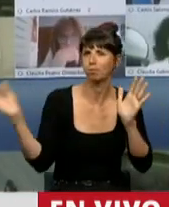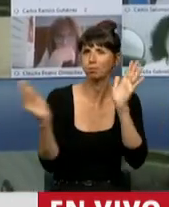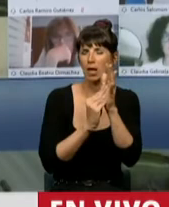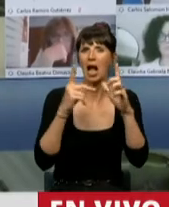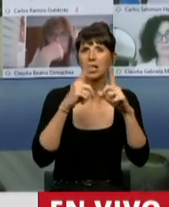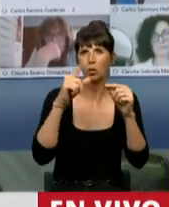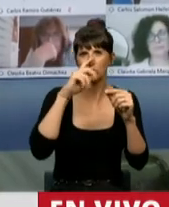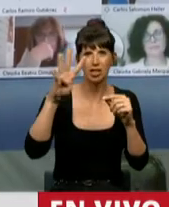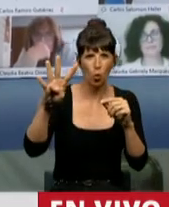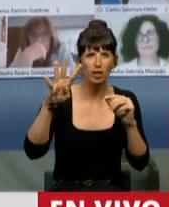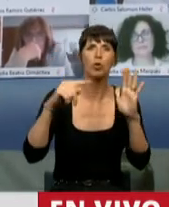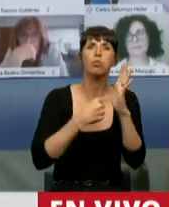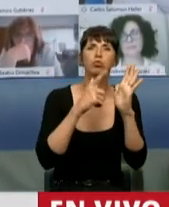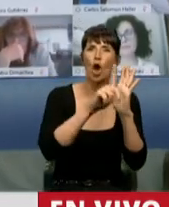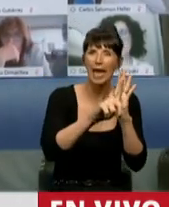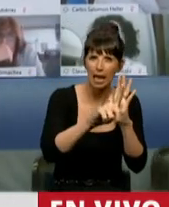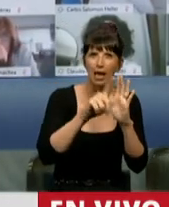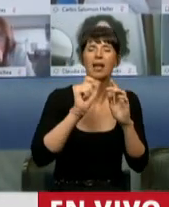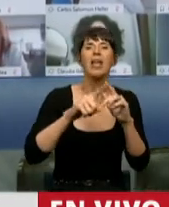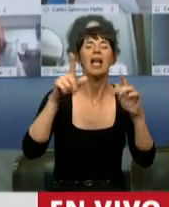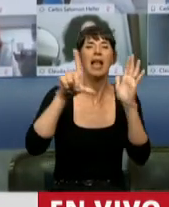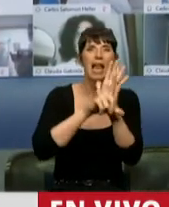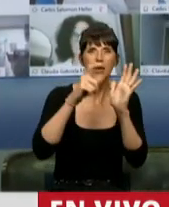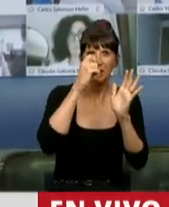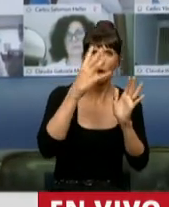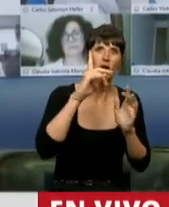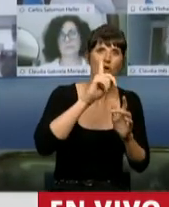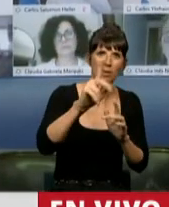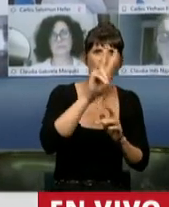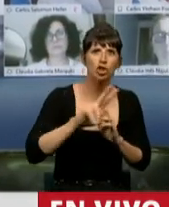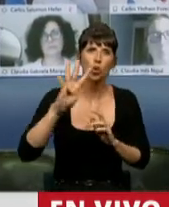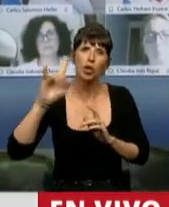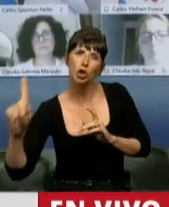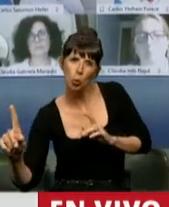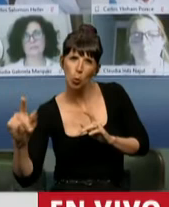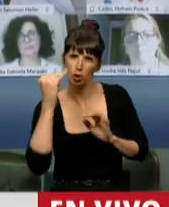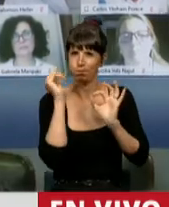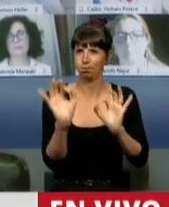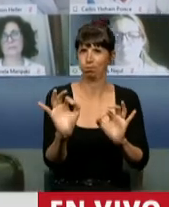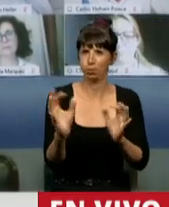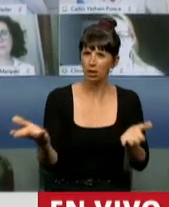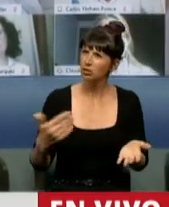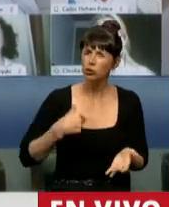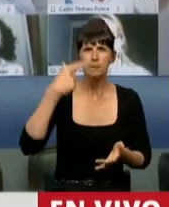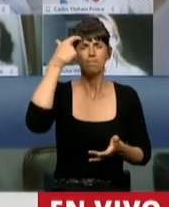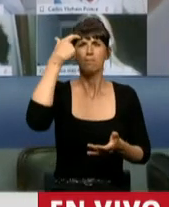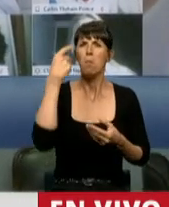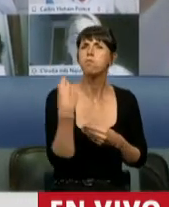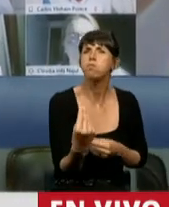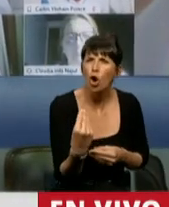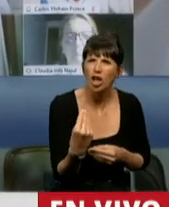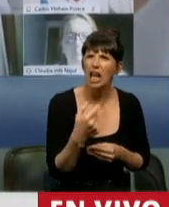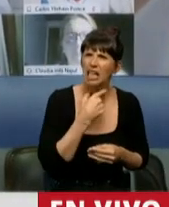74, inciso L de la Ley 24.241. Entonces, uno a veces se pregunta ¿por qué no